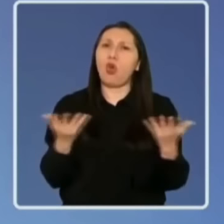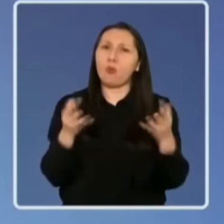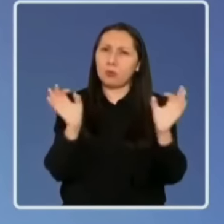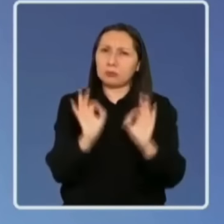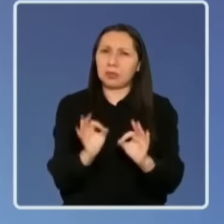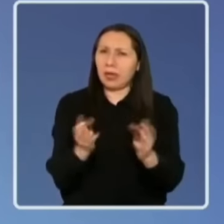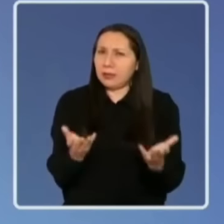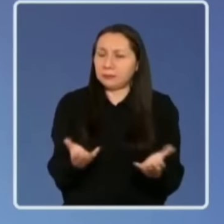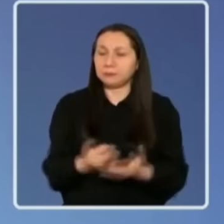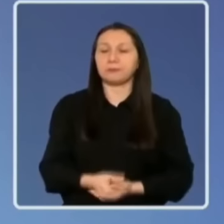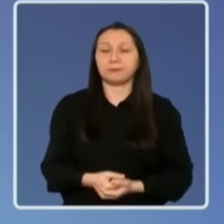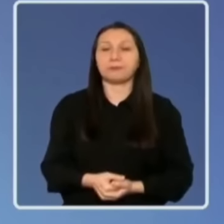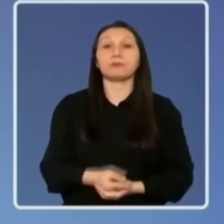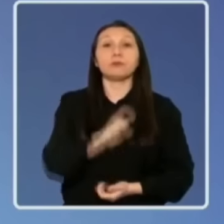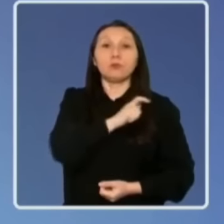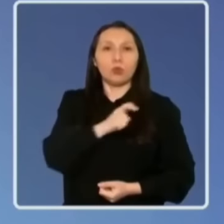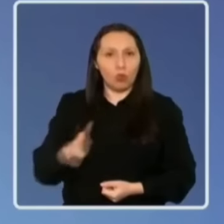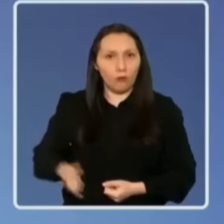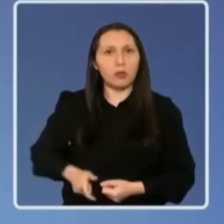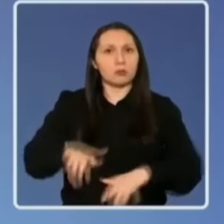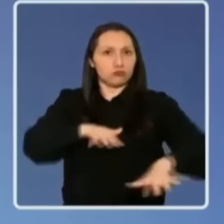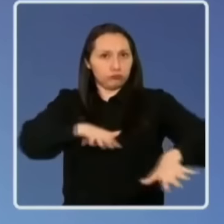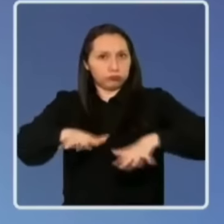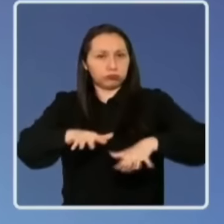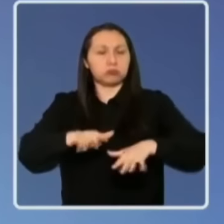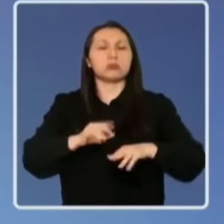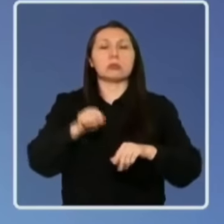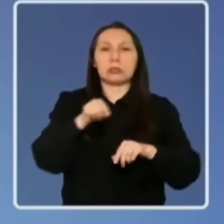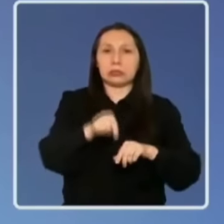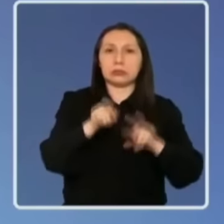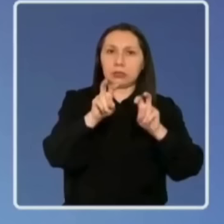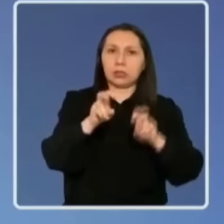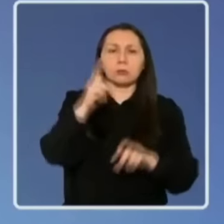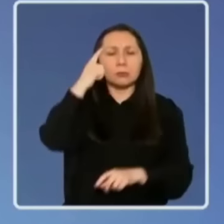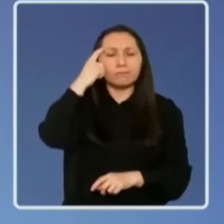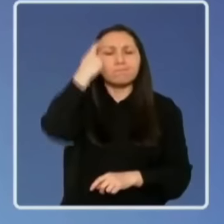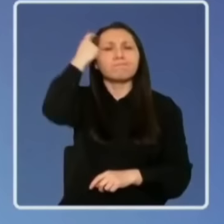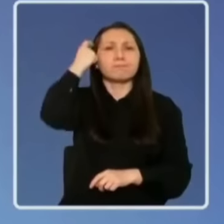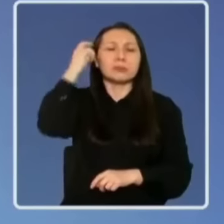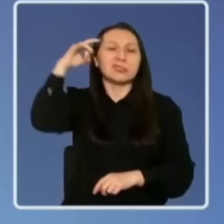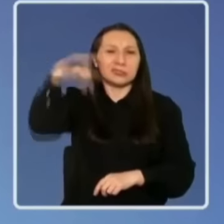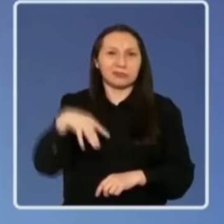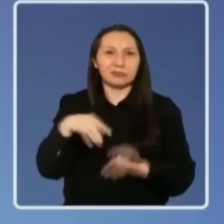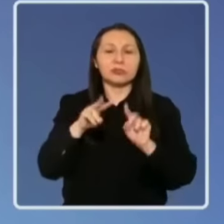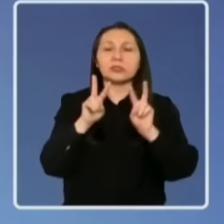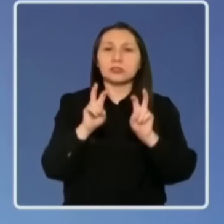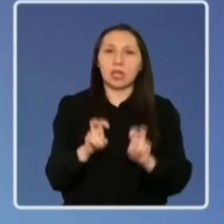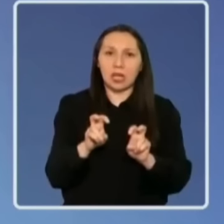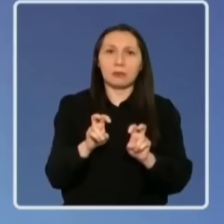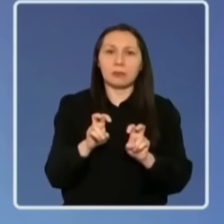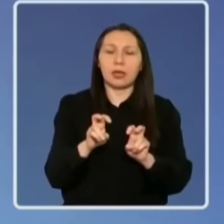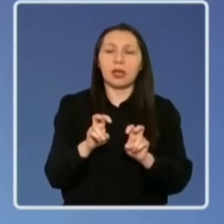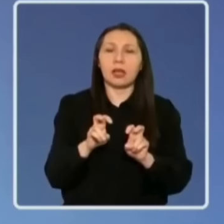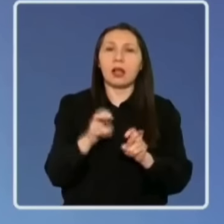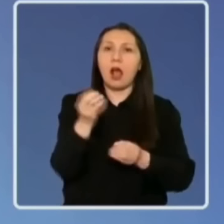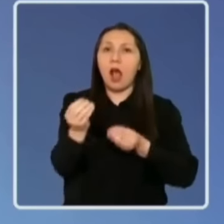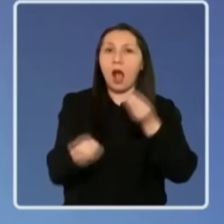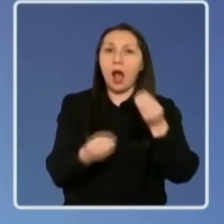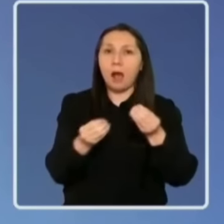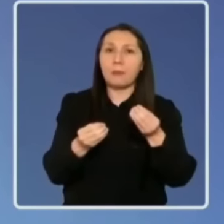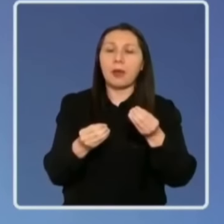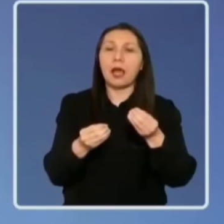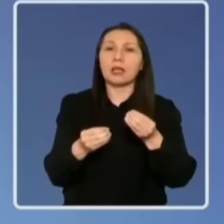el Gobierno ha actuado con proactividad en este punto, tiene plena conciencia sobre el alcance